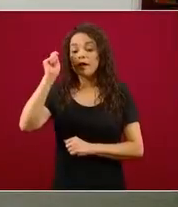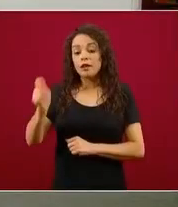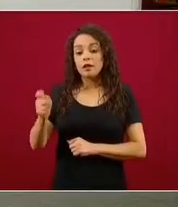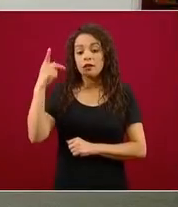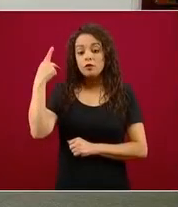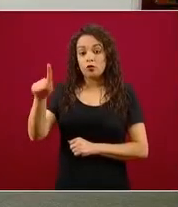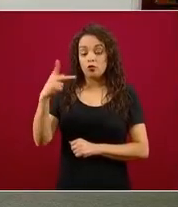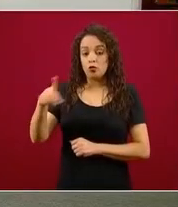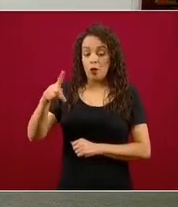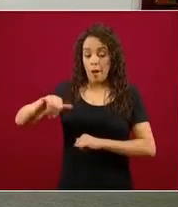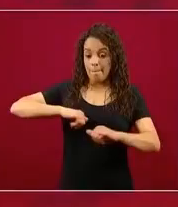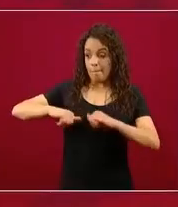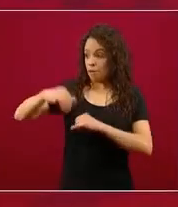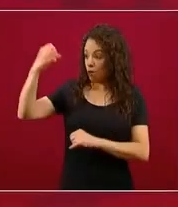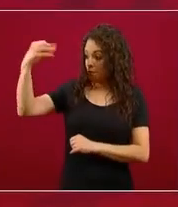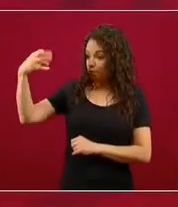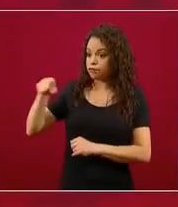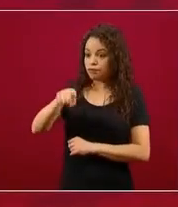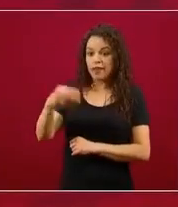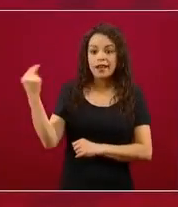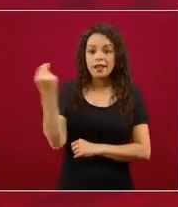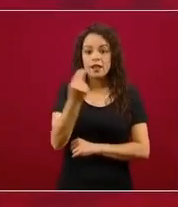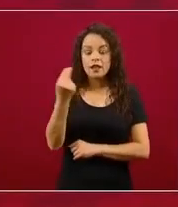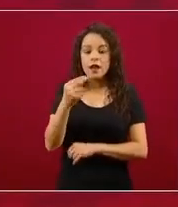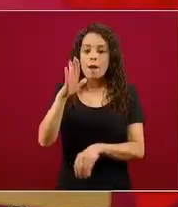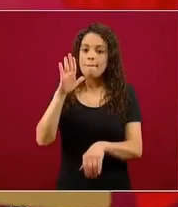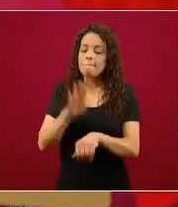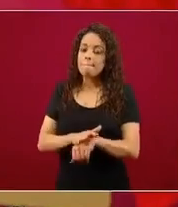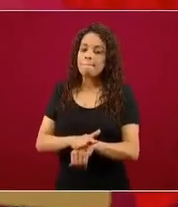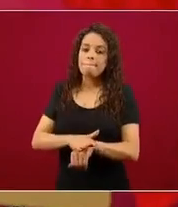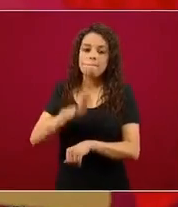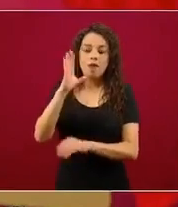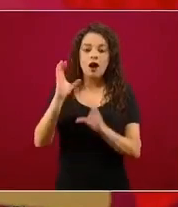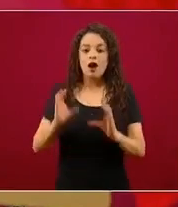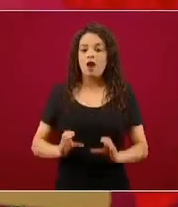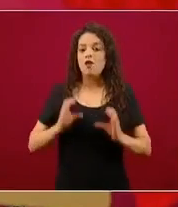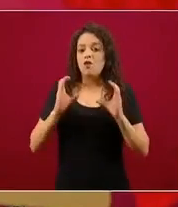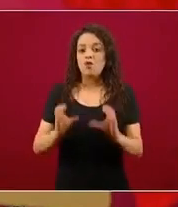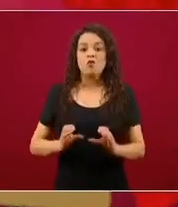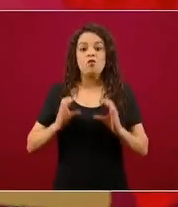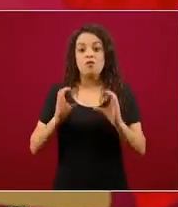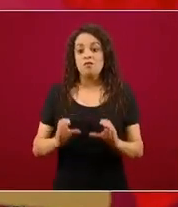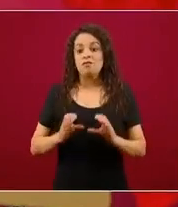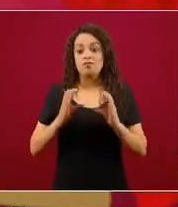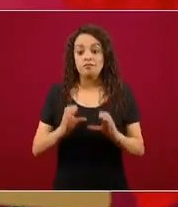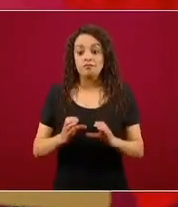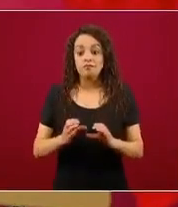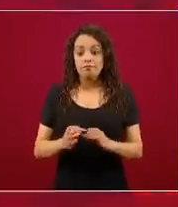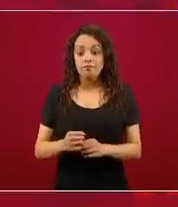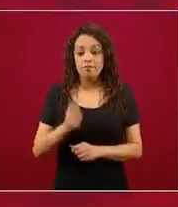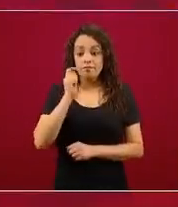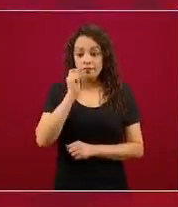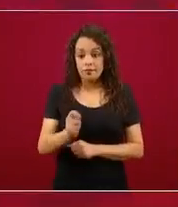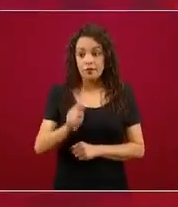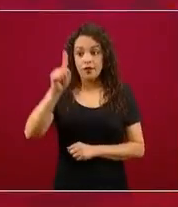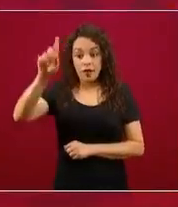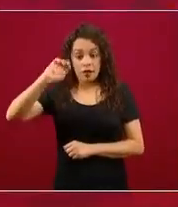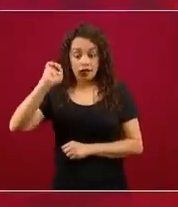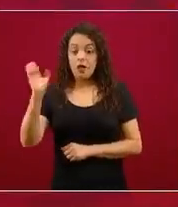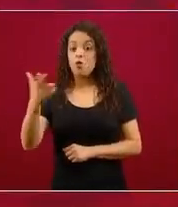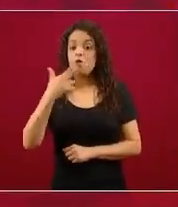epidemiológico, ahí se requiere hacer mayor restricción. En la capital, en Chihuahua,